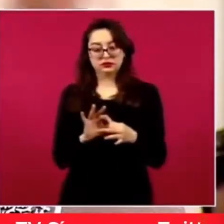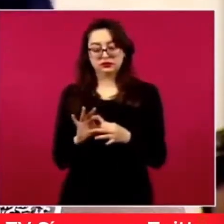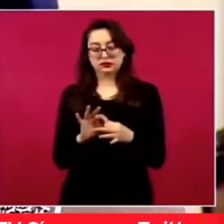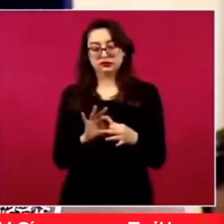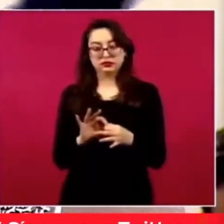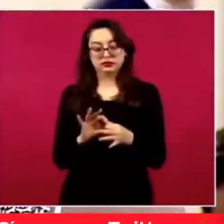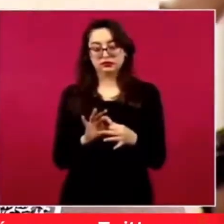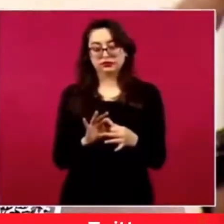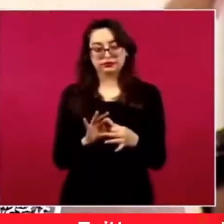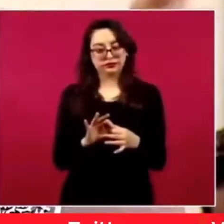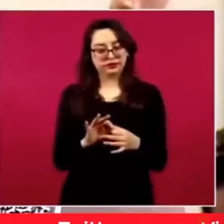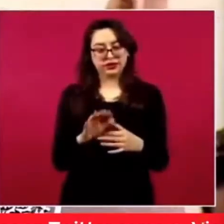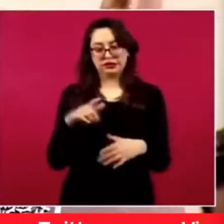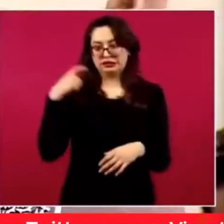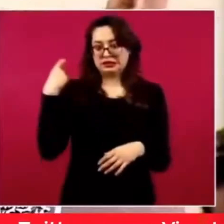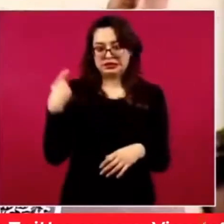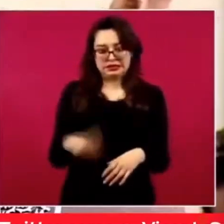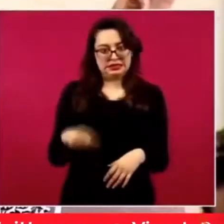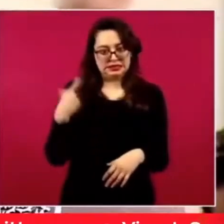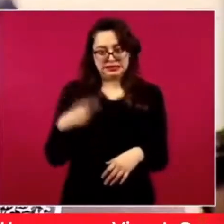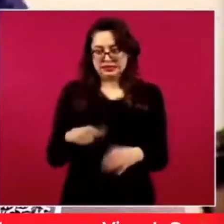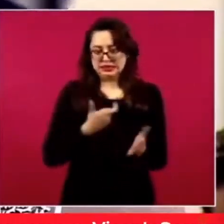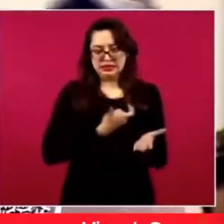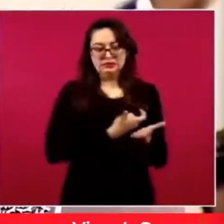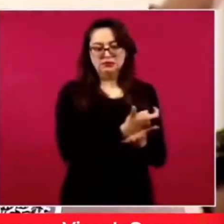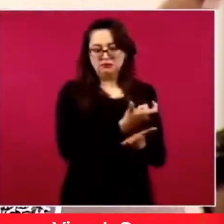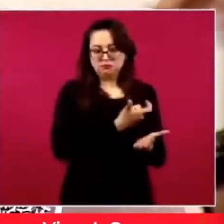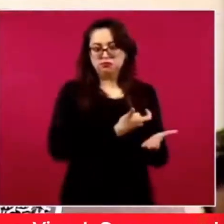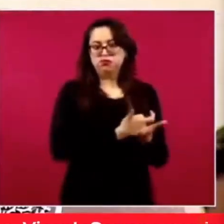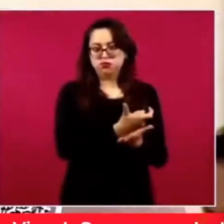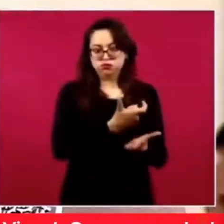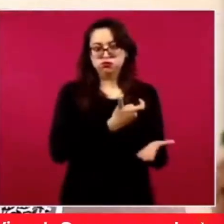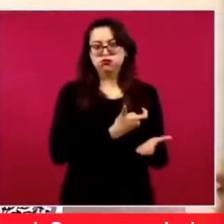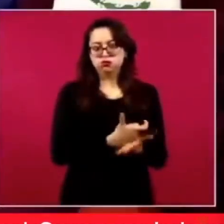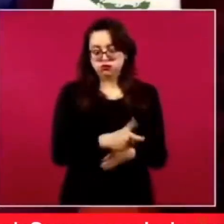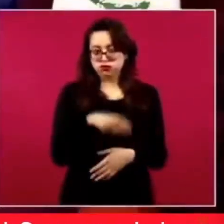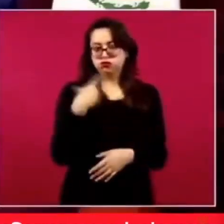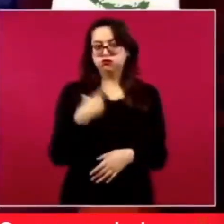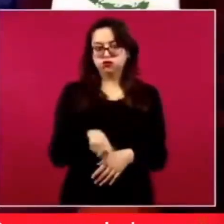Ganaban más los que estaban en el Estado Mayor,